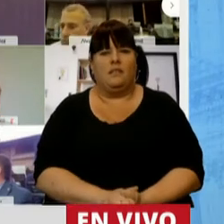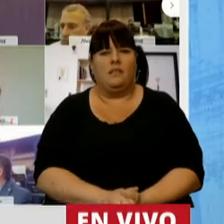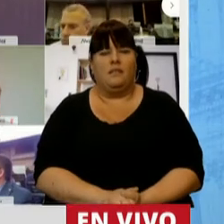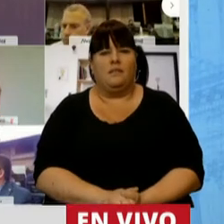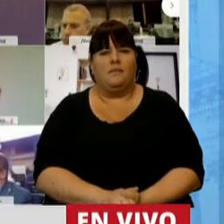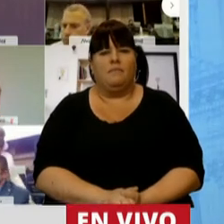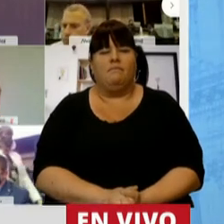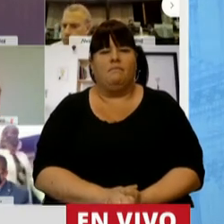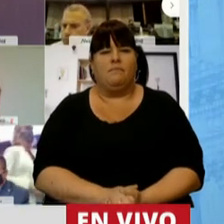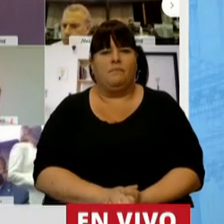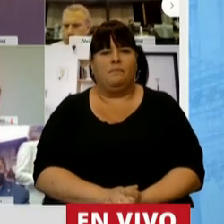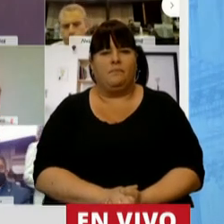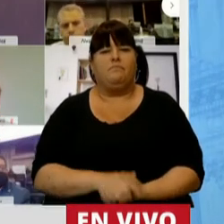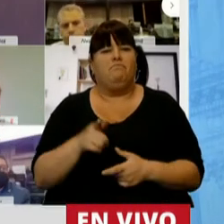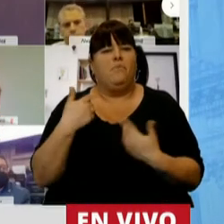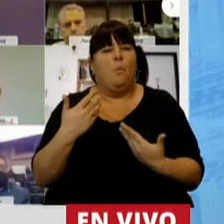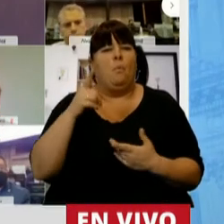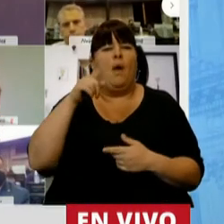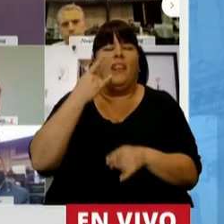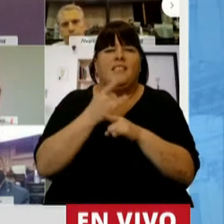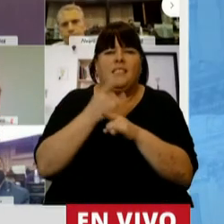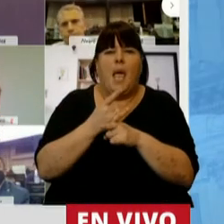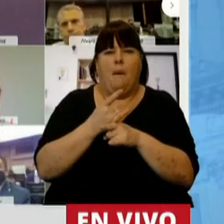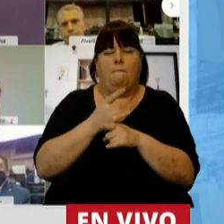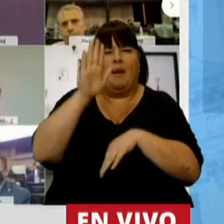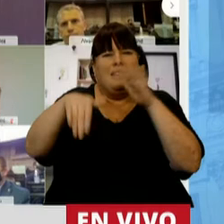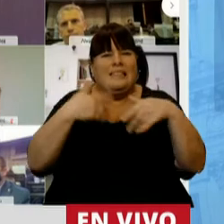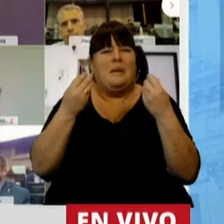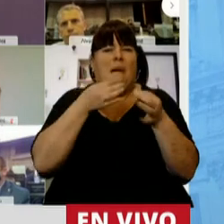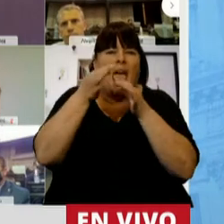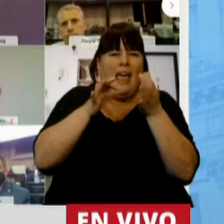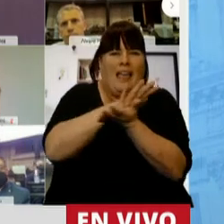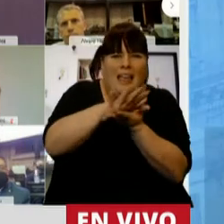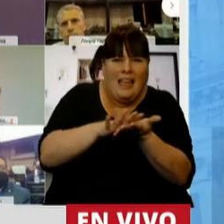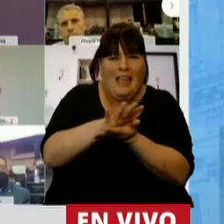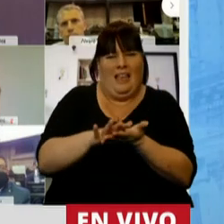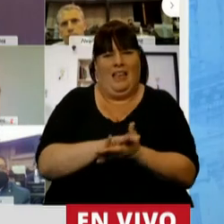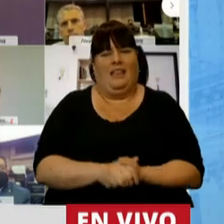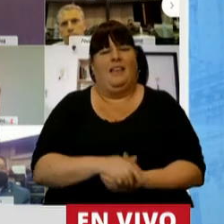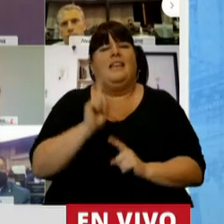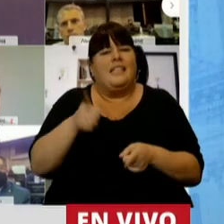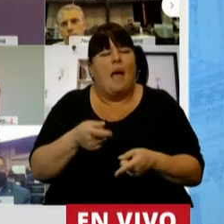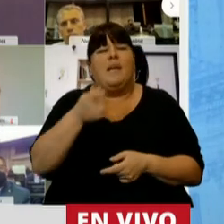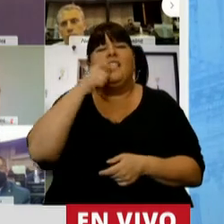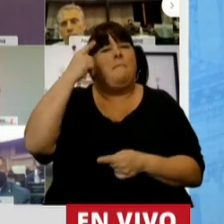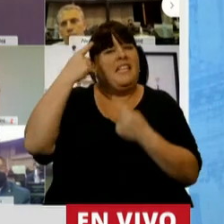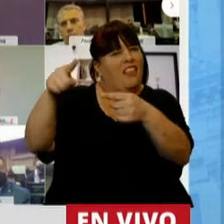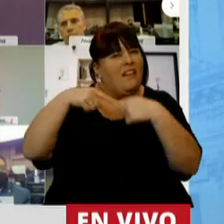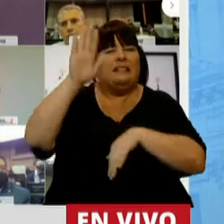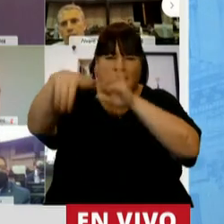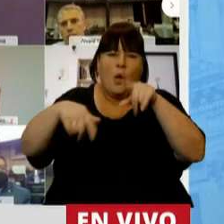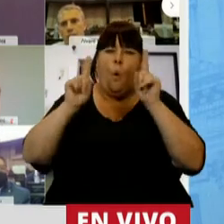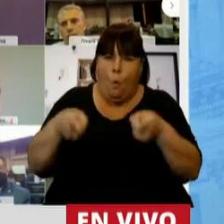La audacia de convocar permanentemente al diálogo y de convocar a los que pensaban